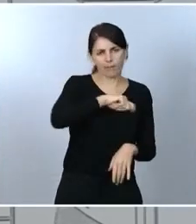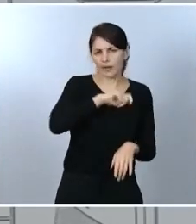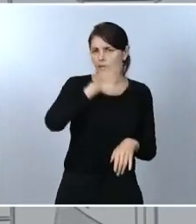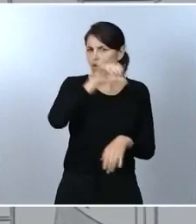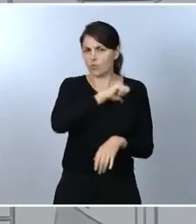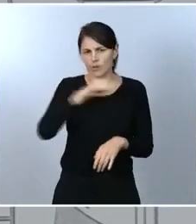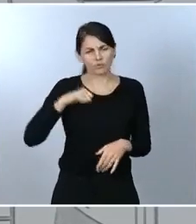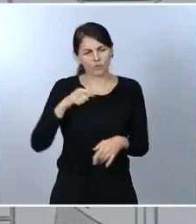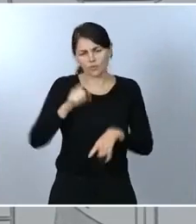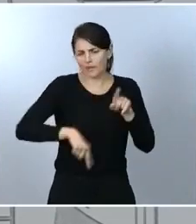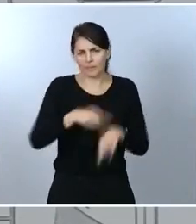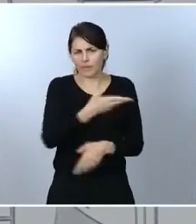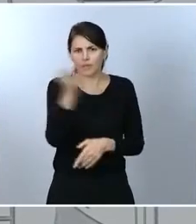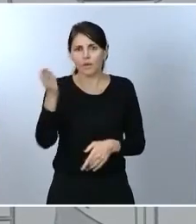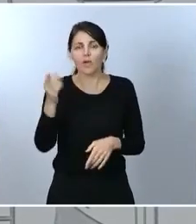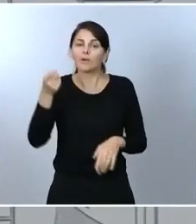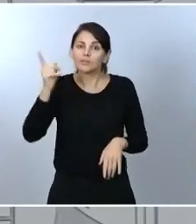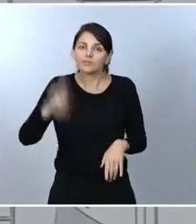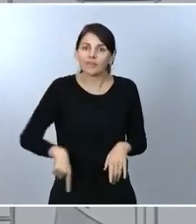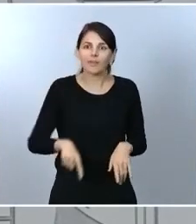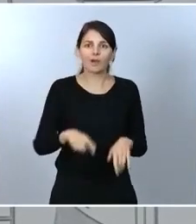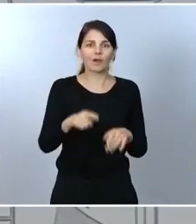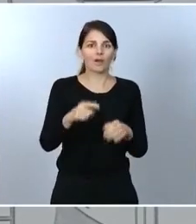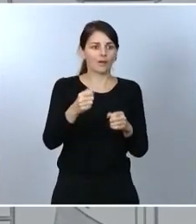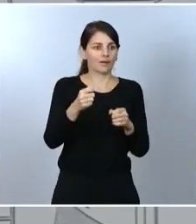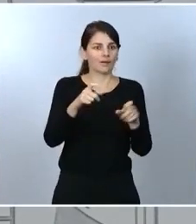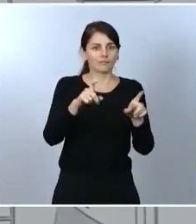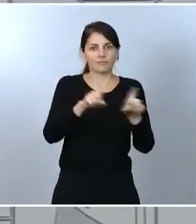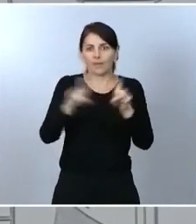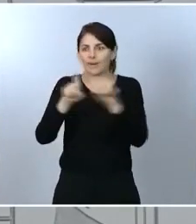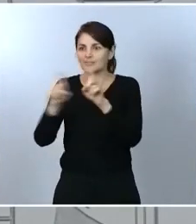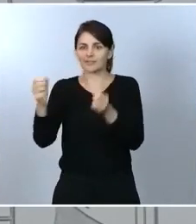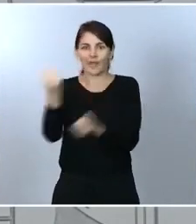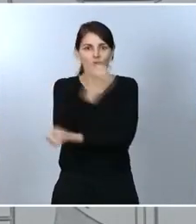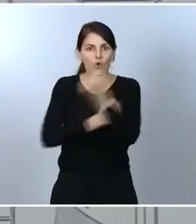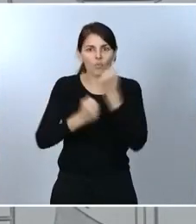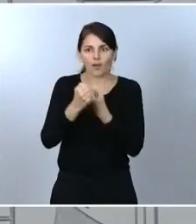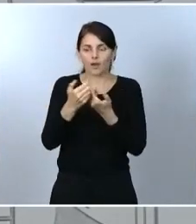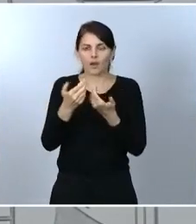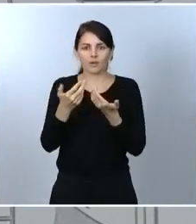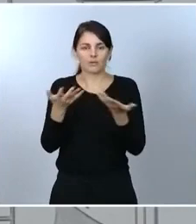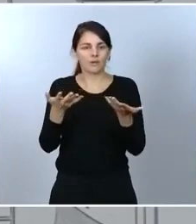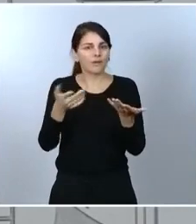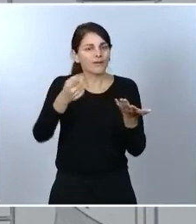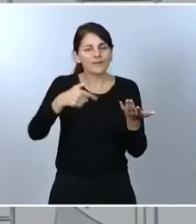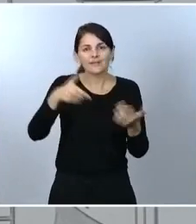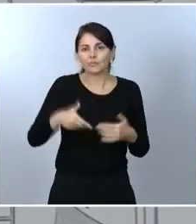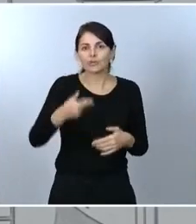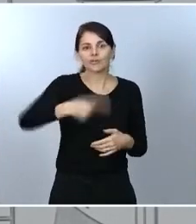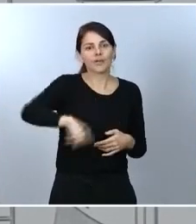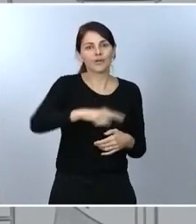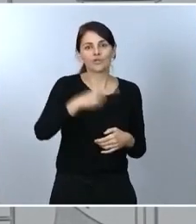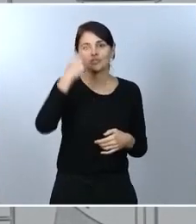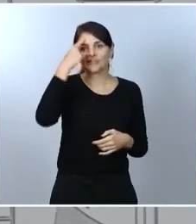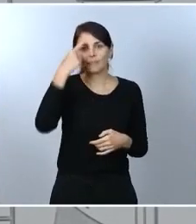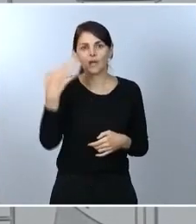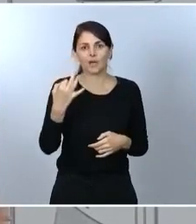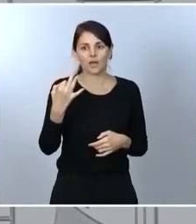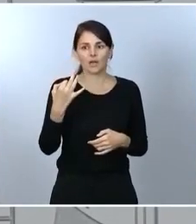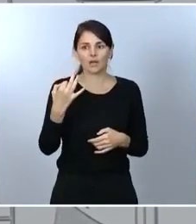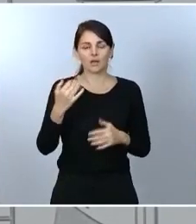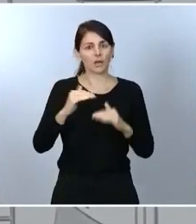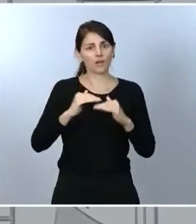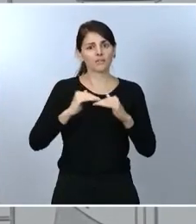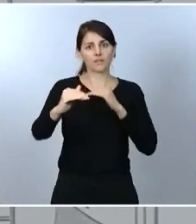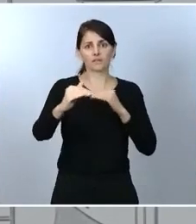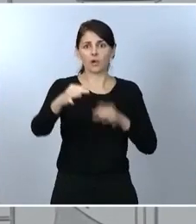también los actores económicos, sepan que tenemos un horizonte de trabajo con una estabilidad jurídica determinada